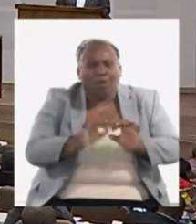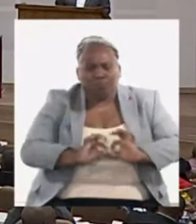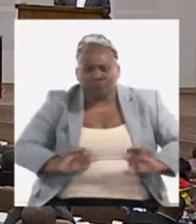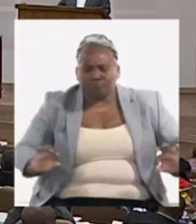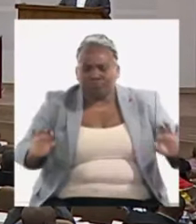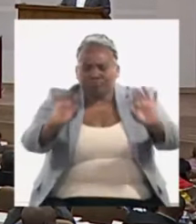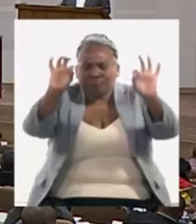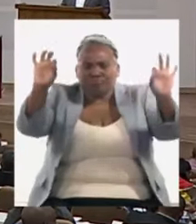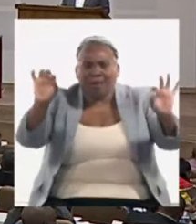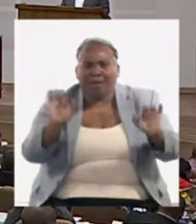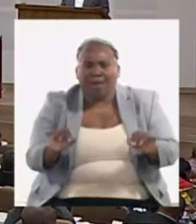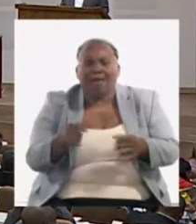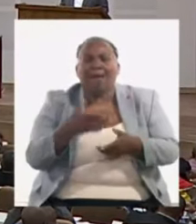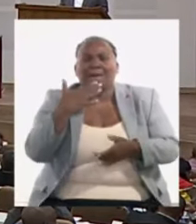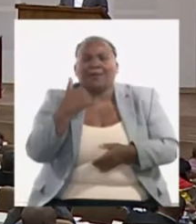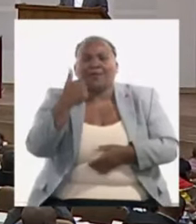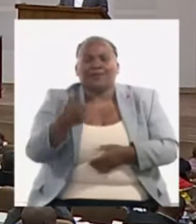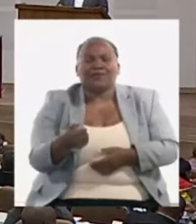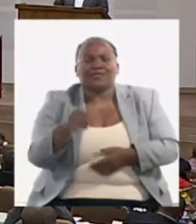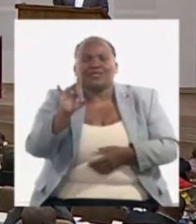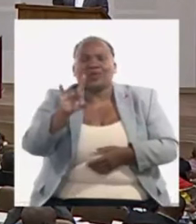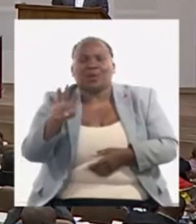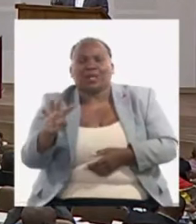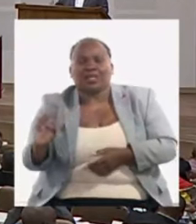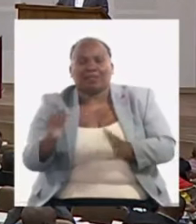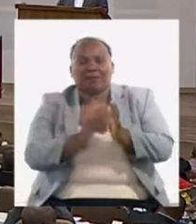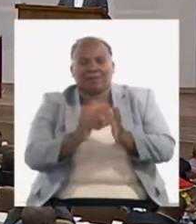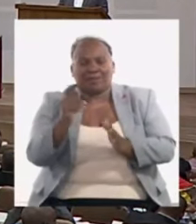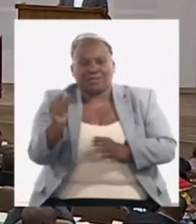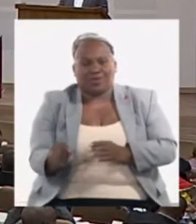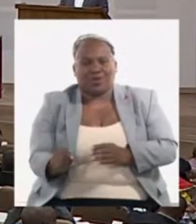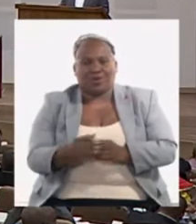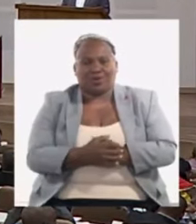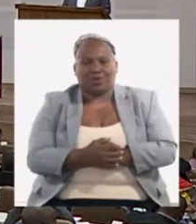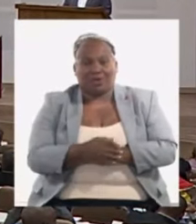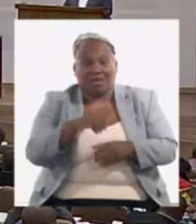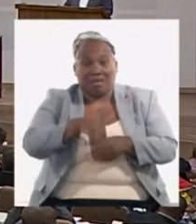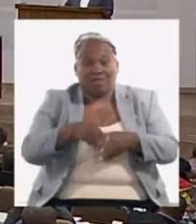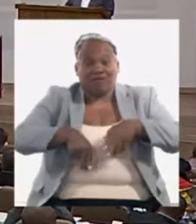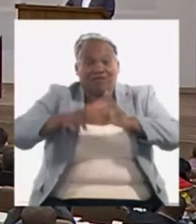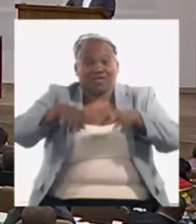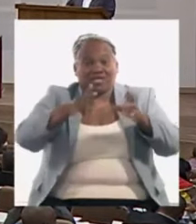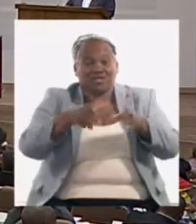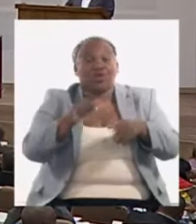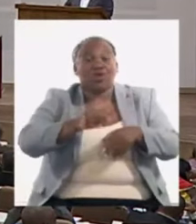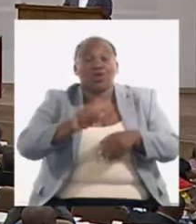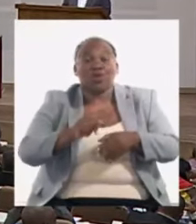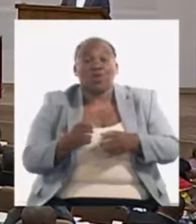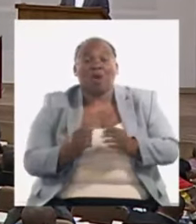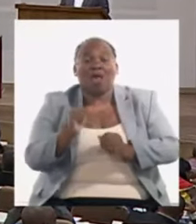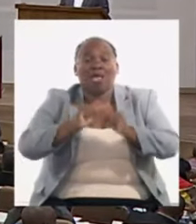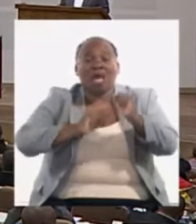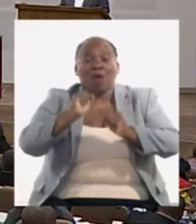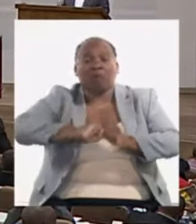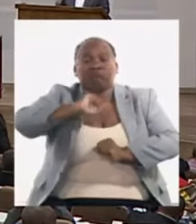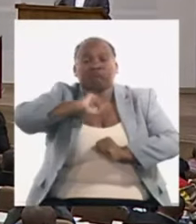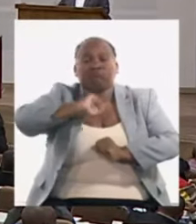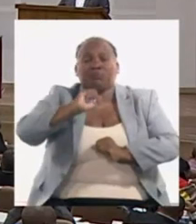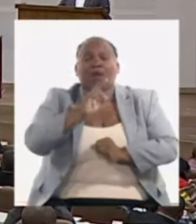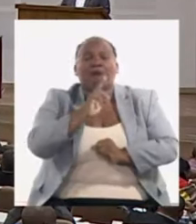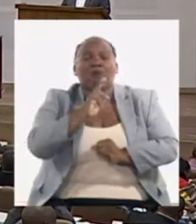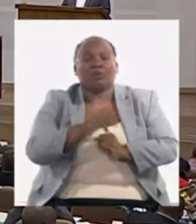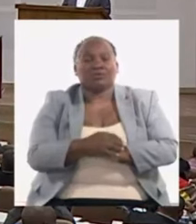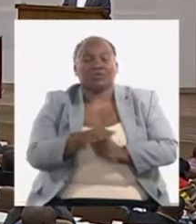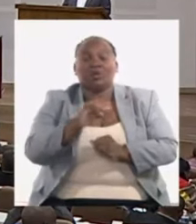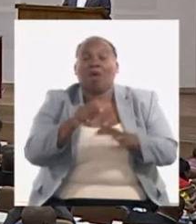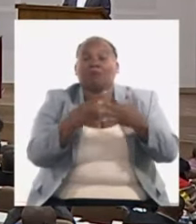beneficio de más de 940 mil personas vamos a continuar la instalación de las bombas de agua con consumo de energía fotovoltaica está